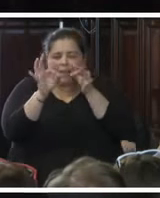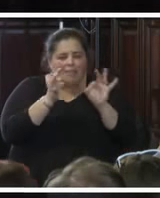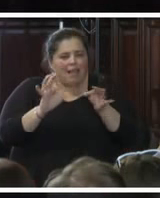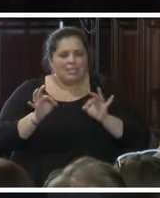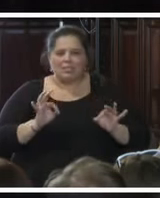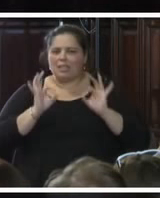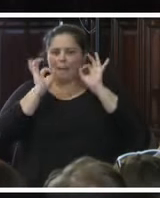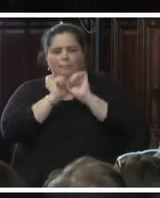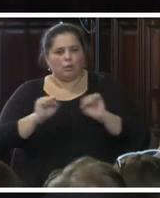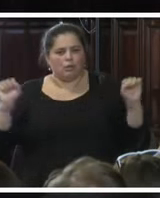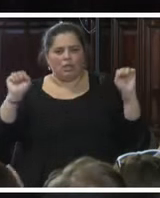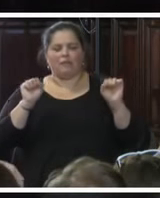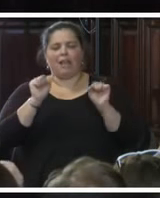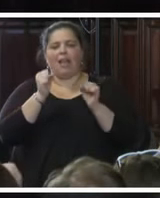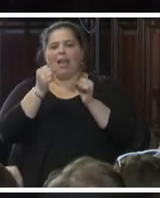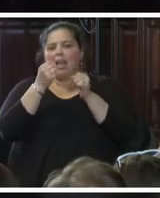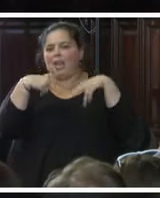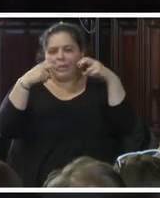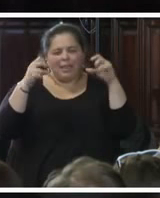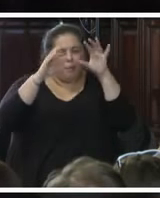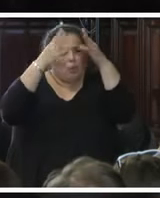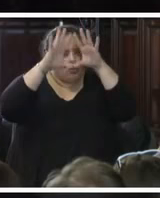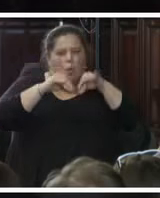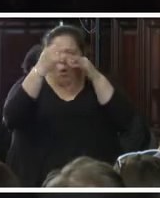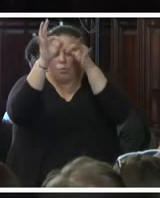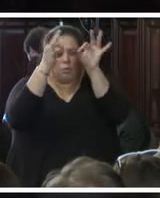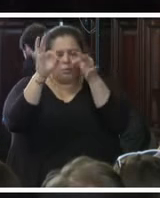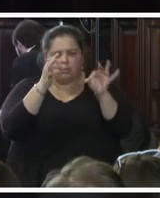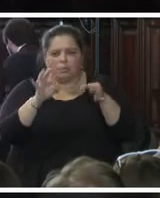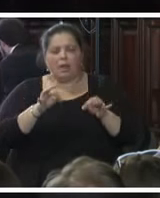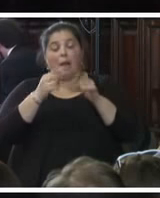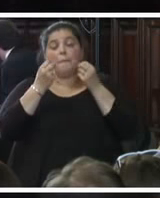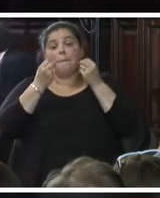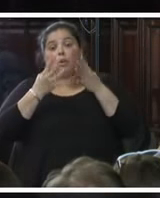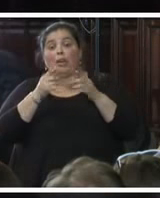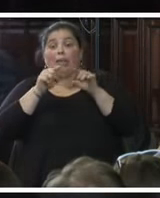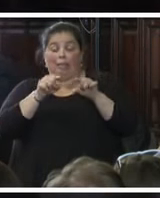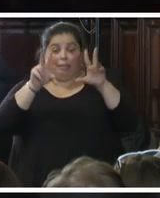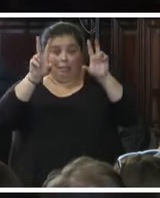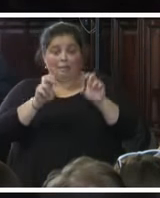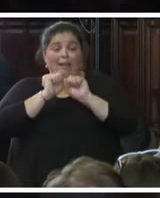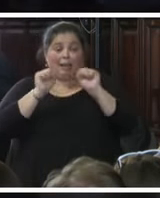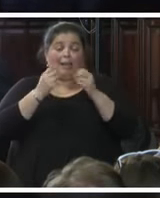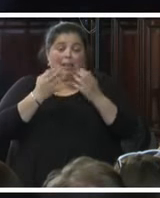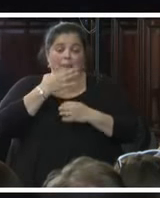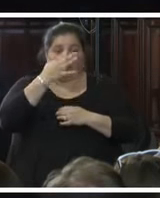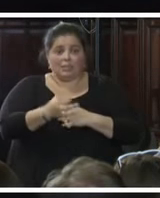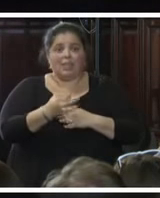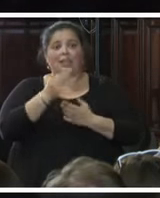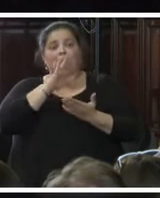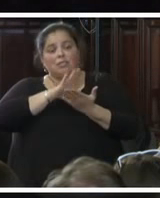indagar y justamente en ese propósito queremos mencionar que debido a los efectos que